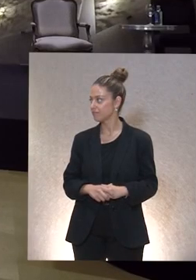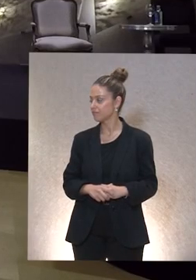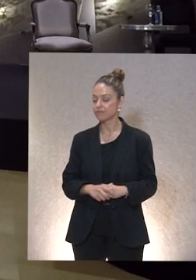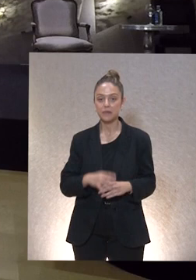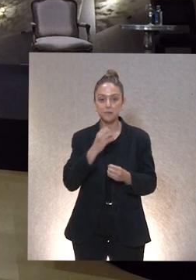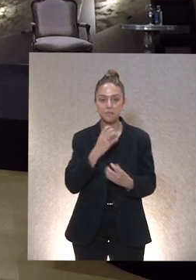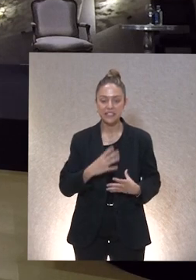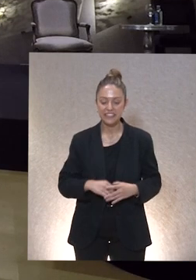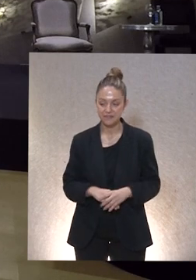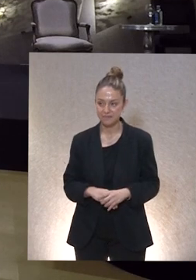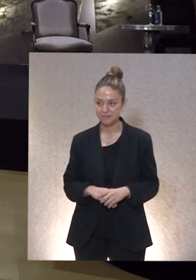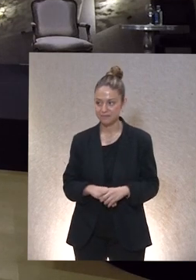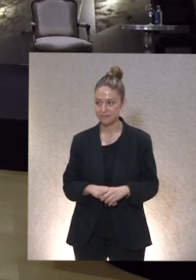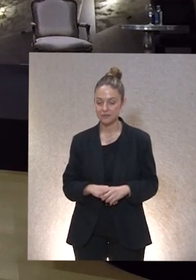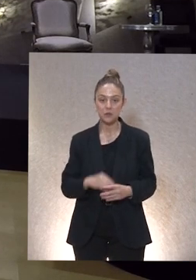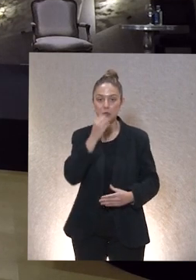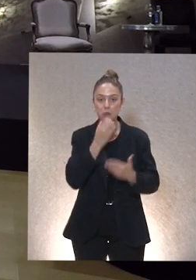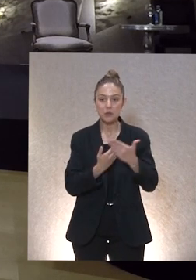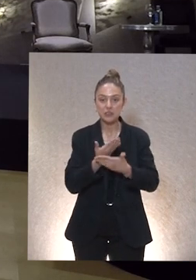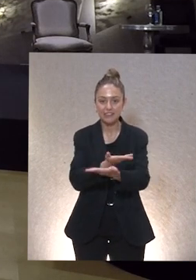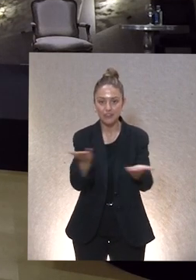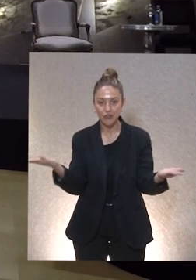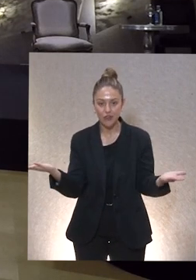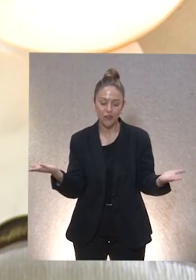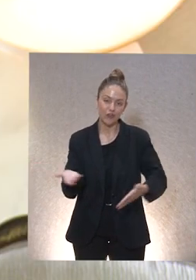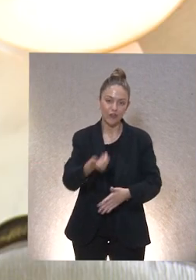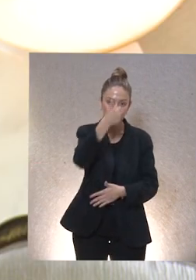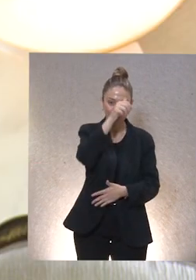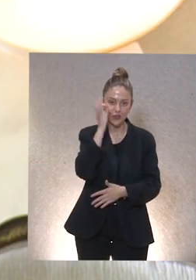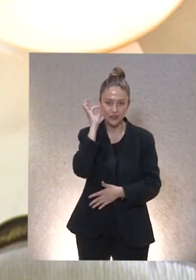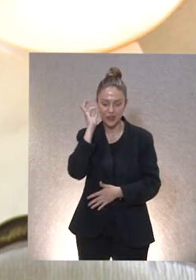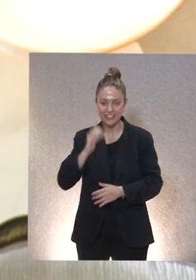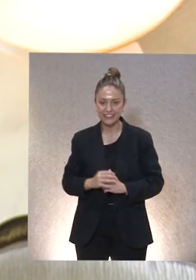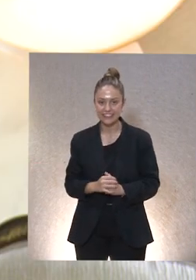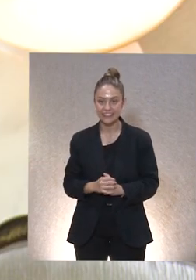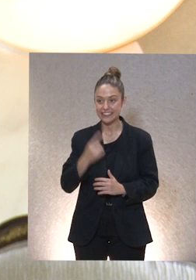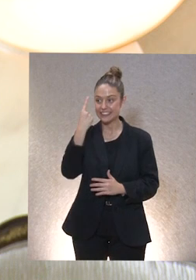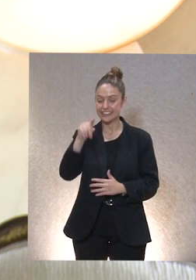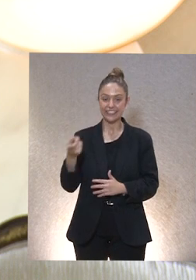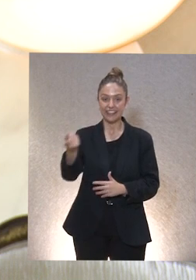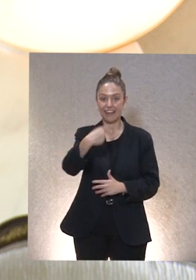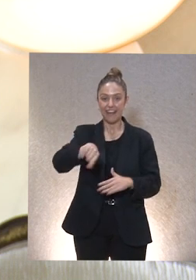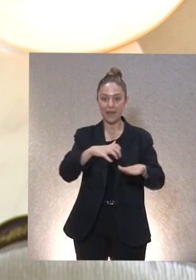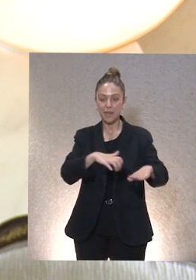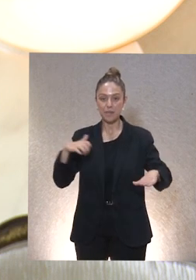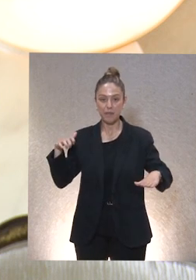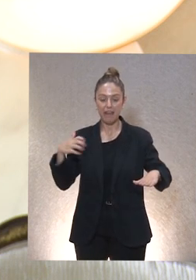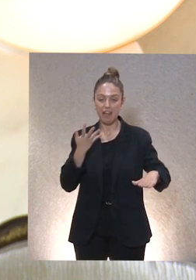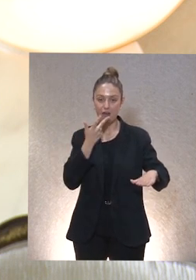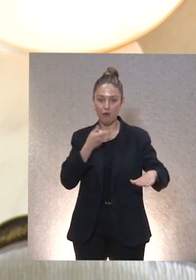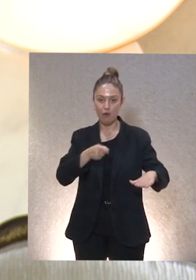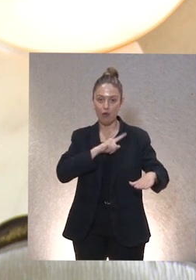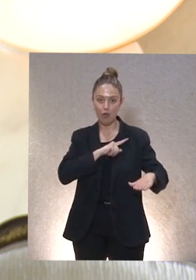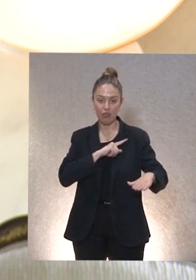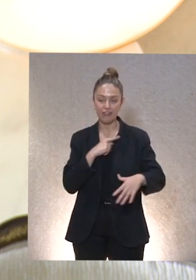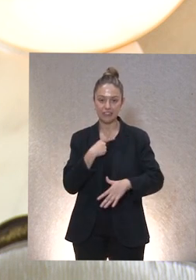Bien. Bueno, días a todos y a todas. Sé que la mayor parte de las personas que estáis aquí me conocéis o